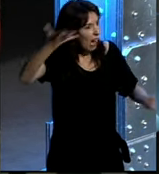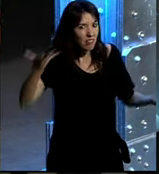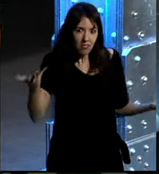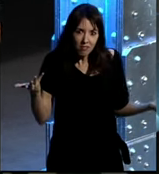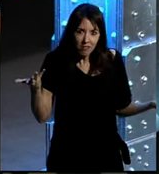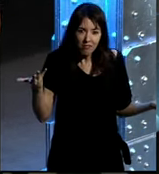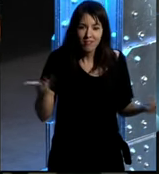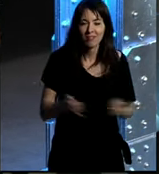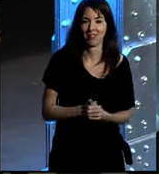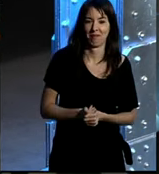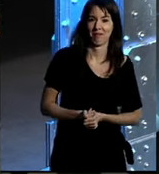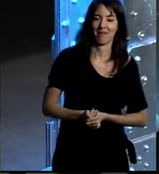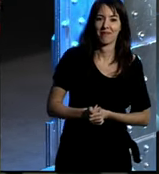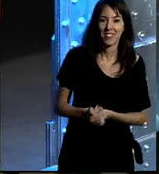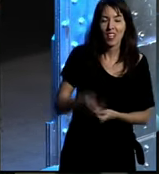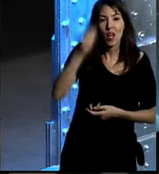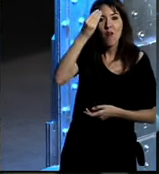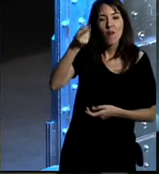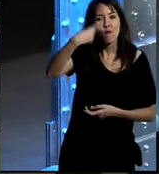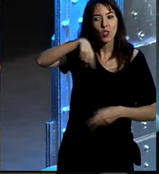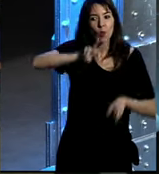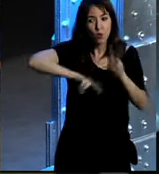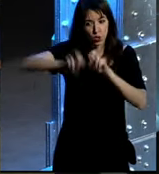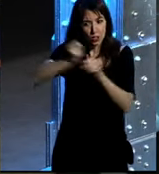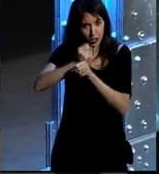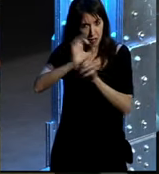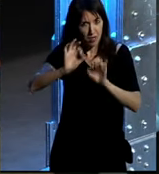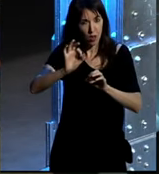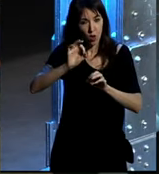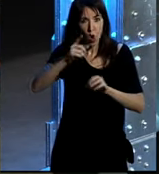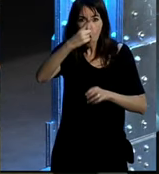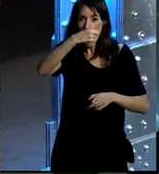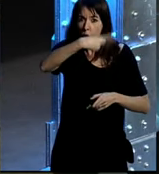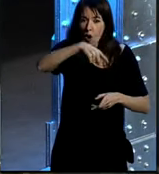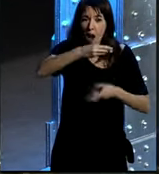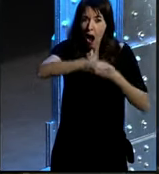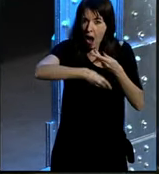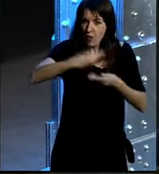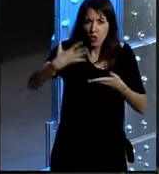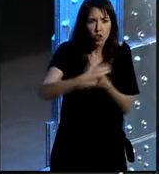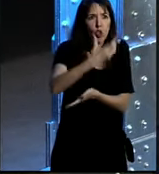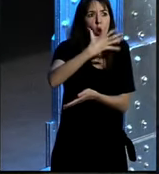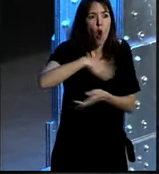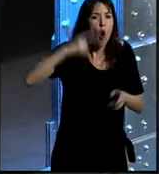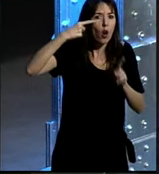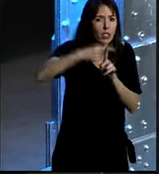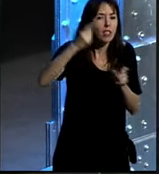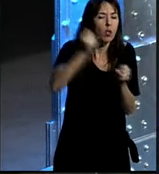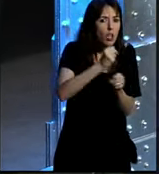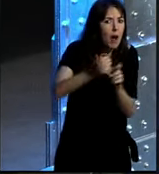bien ¿creéis a los que estáis buscando trabajo que estáis haciendo todo lo posible para encontrar trabajo?